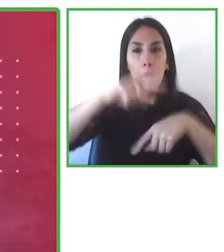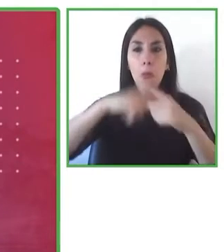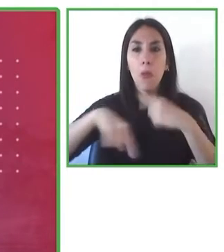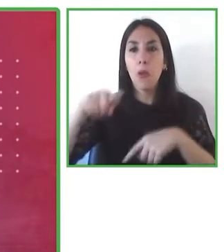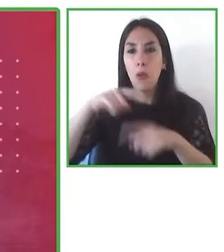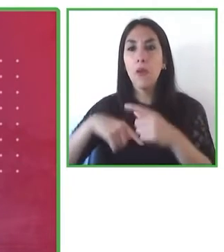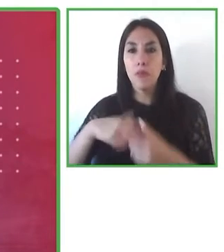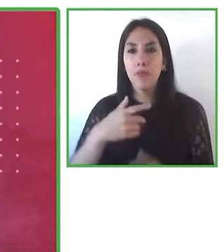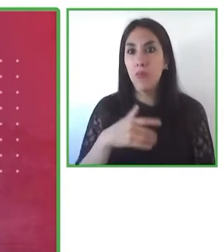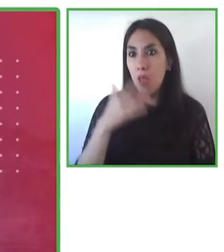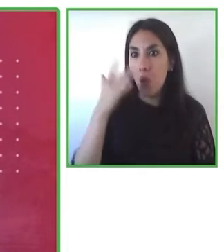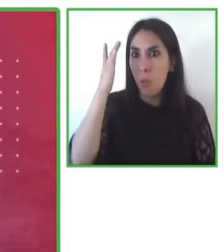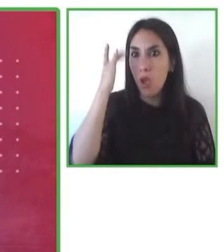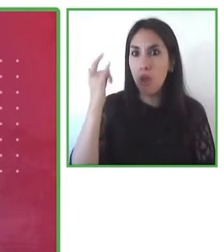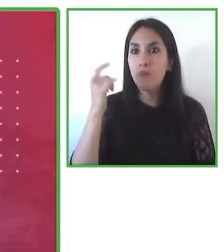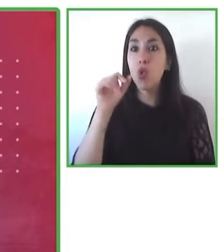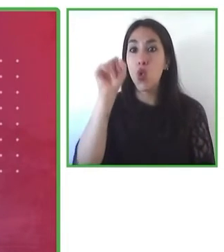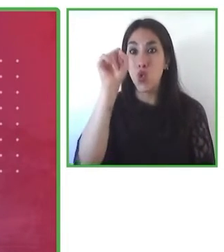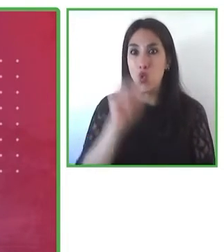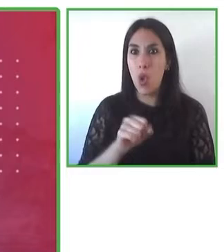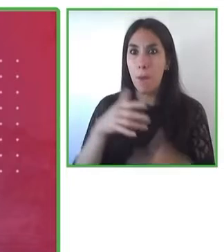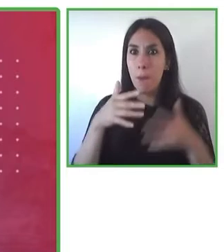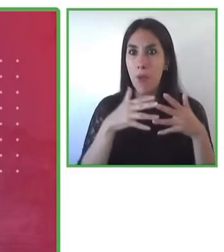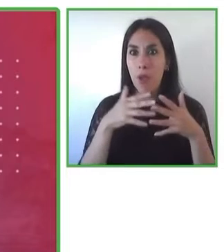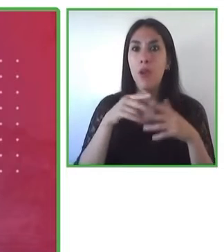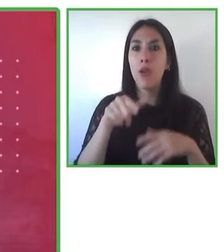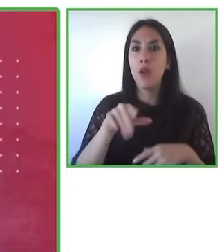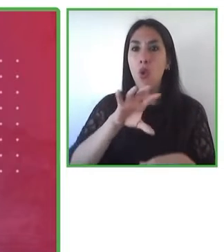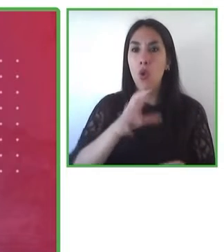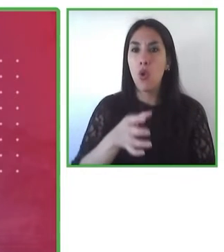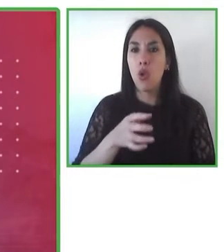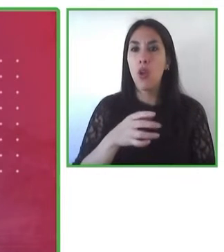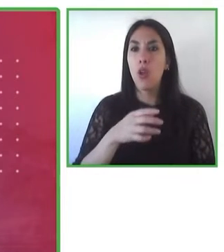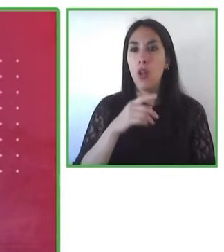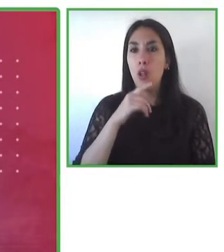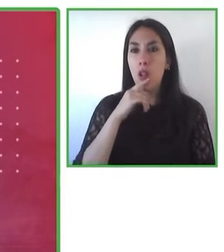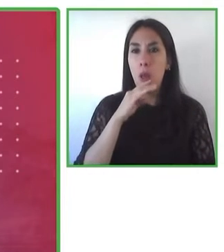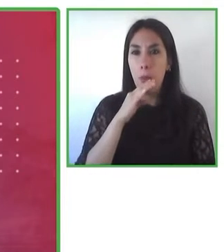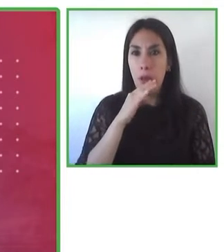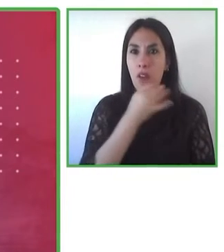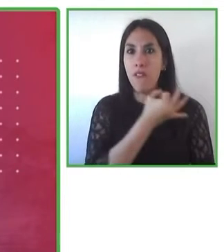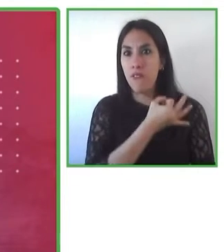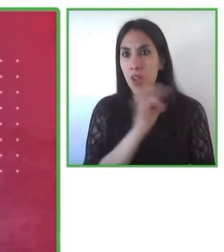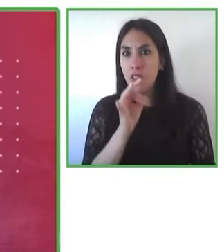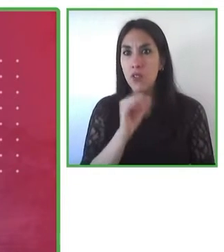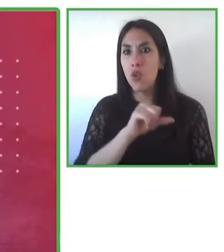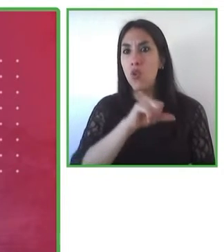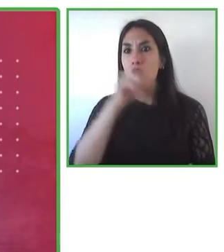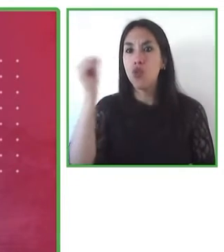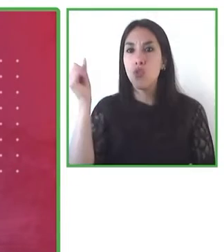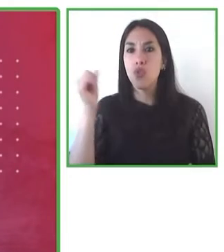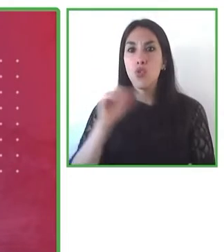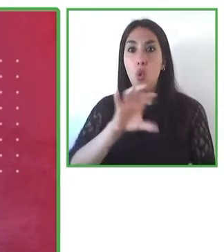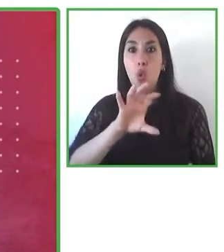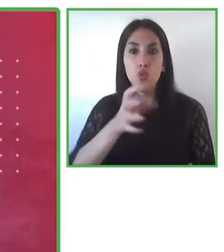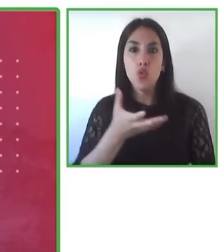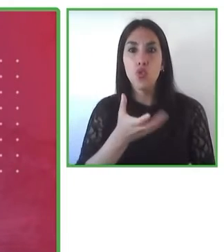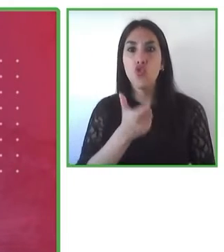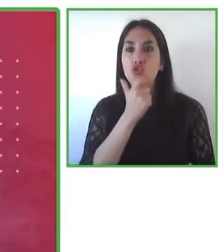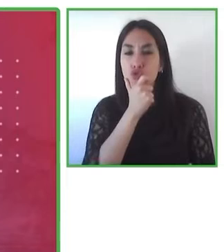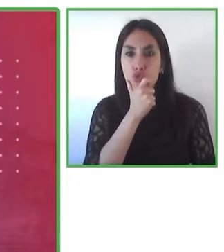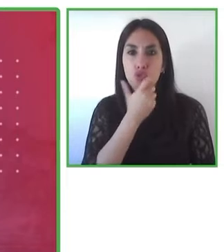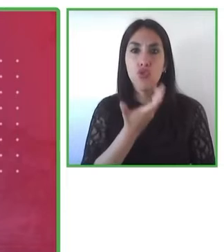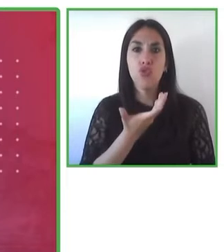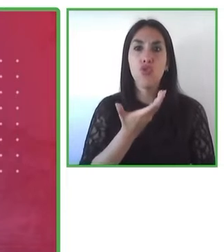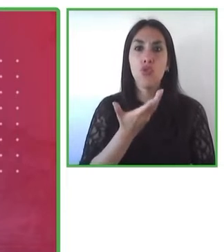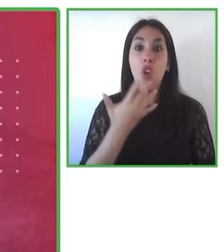que hablan francés, o los países que hablan inglés, tenemos un gran potencial de construcción de redes, y, como dice la Convención de los Derechos de las Personas con